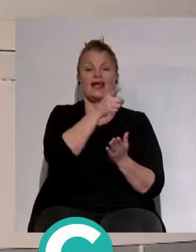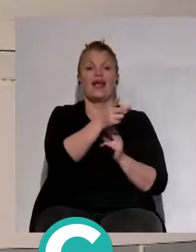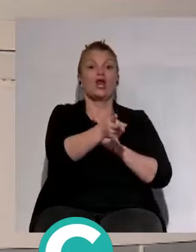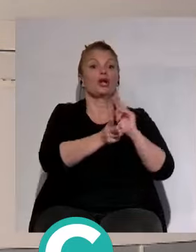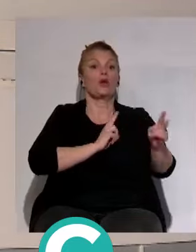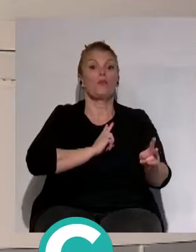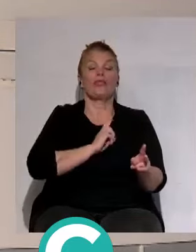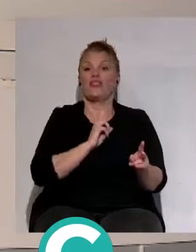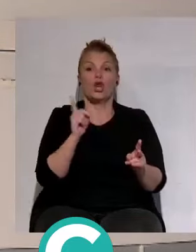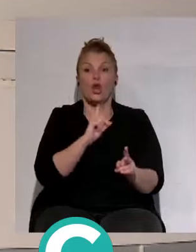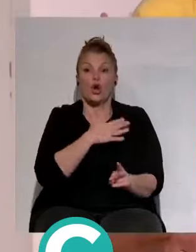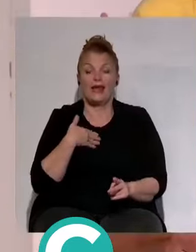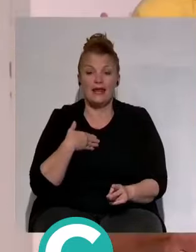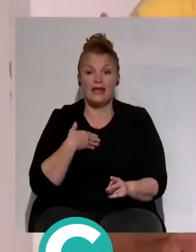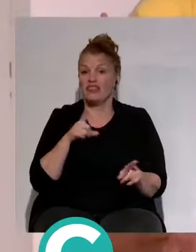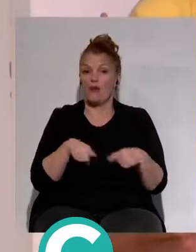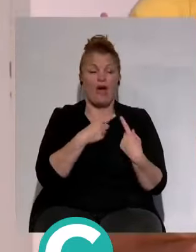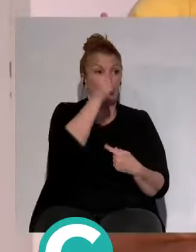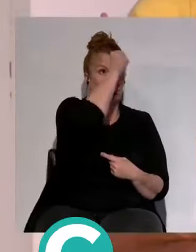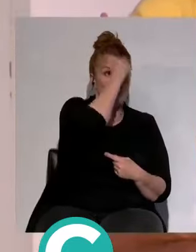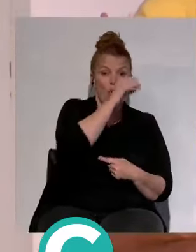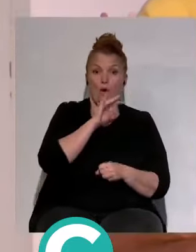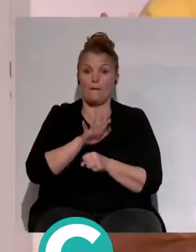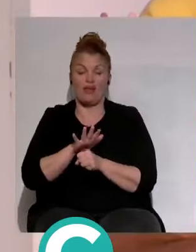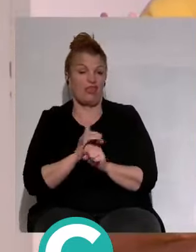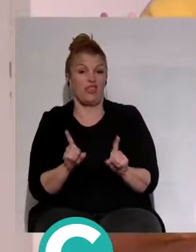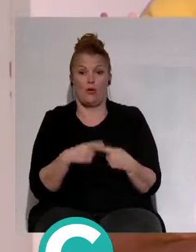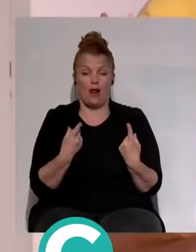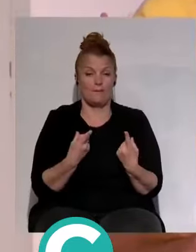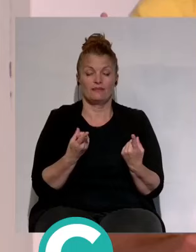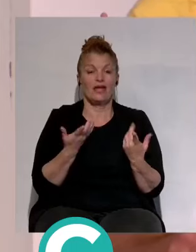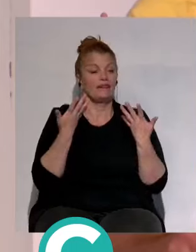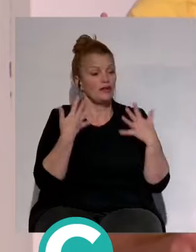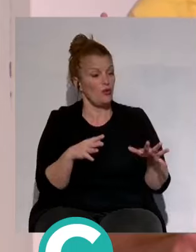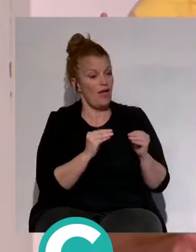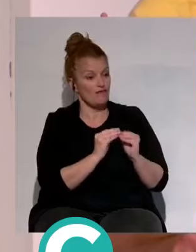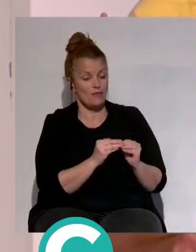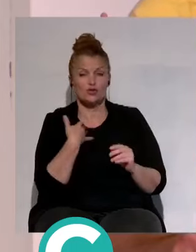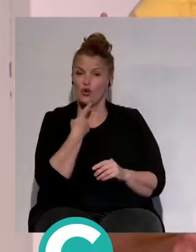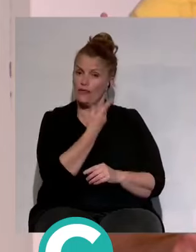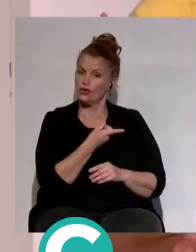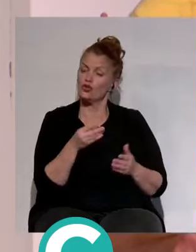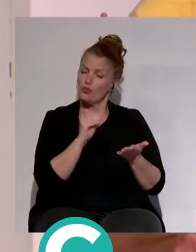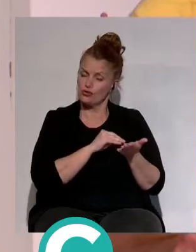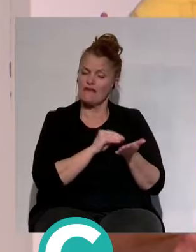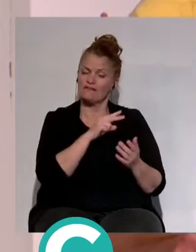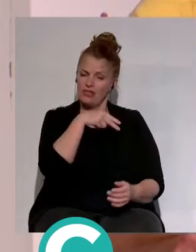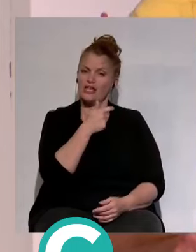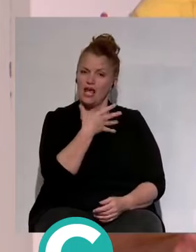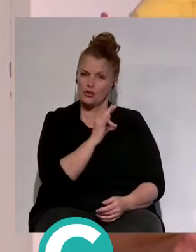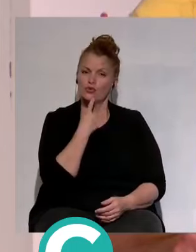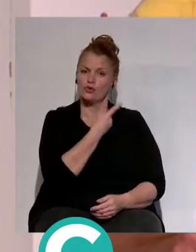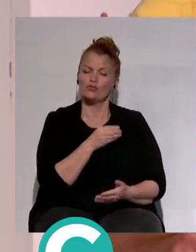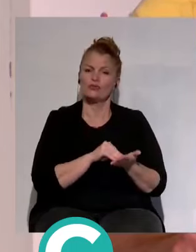da igual que sea el domingo o el martes. De todas formas, es lo que yo te lo he dicho muchas veces, Nacho, y lo digo muchas veces.